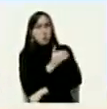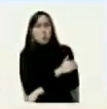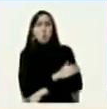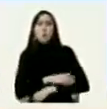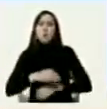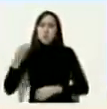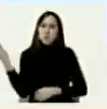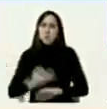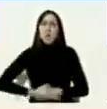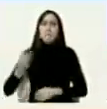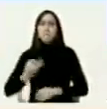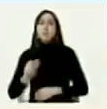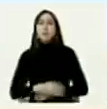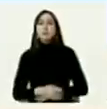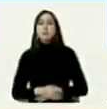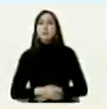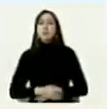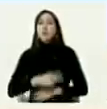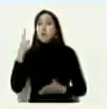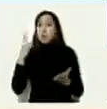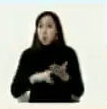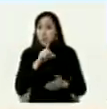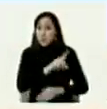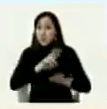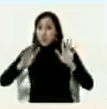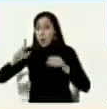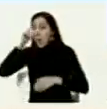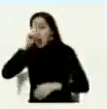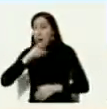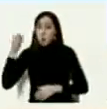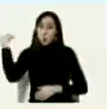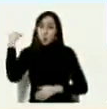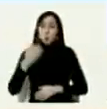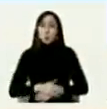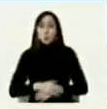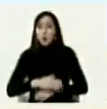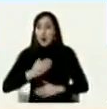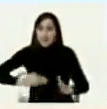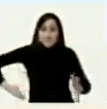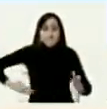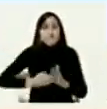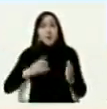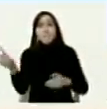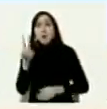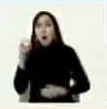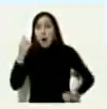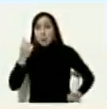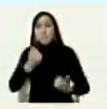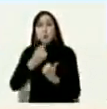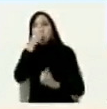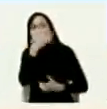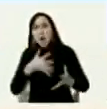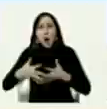y cuando en el año 2019 ellos intentaron el golpe de estado apoyados desde Estados Unidos